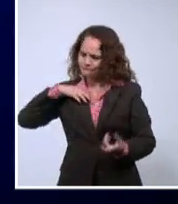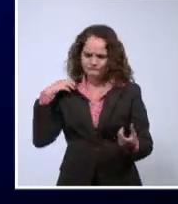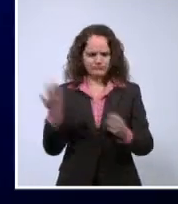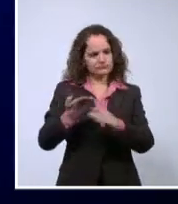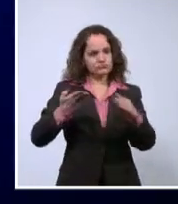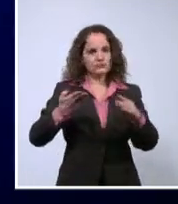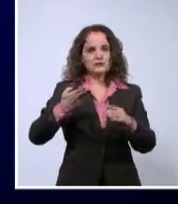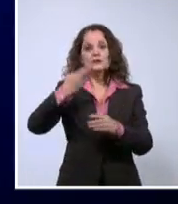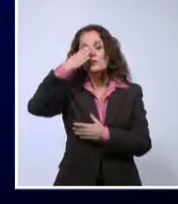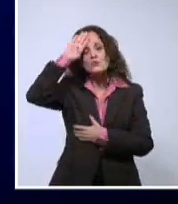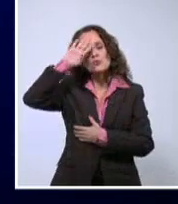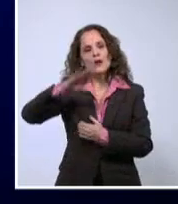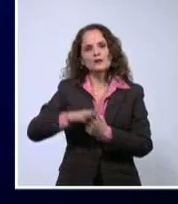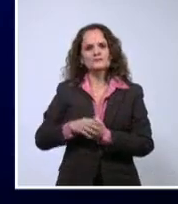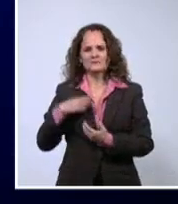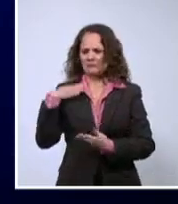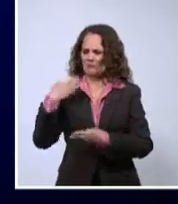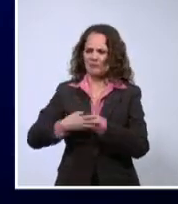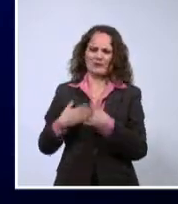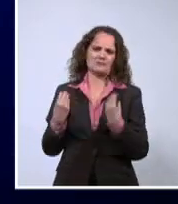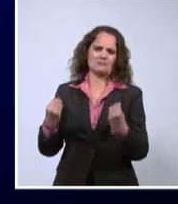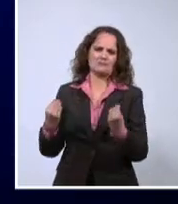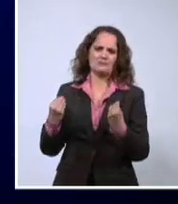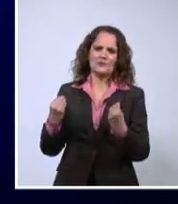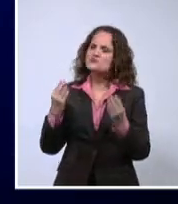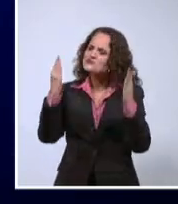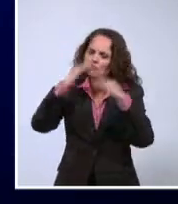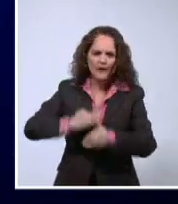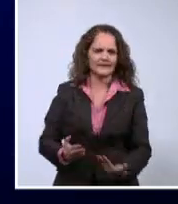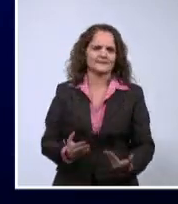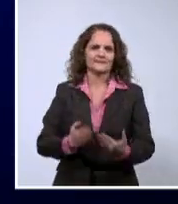A ser, aquí no hay bloqueo nacer. Aquí no hay bloqueo nacer.